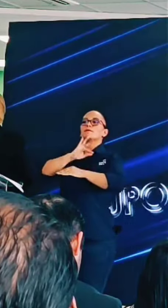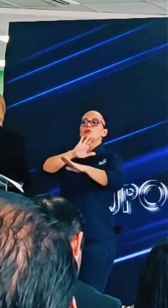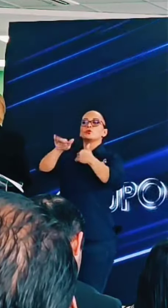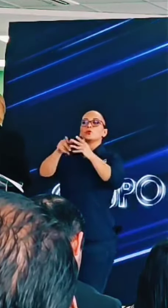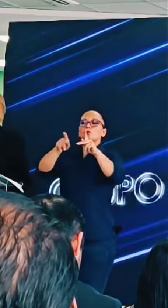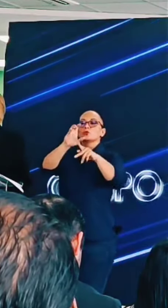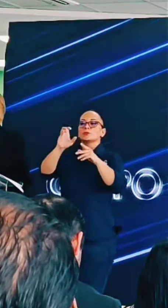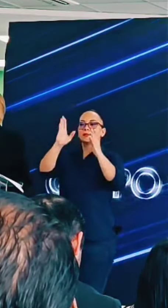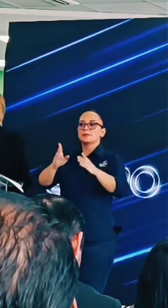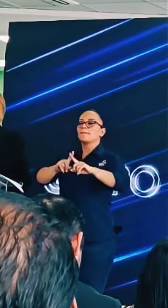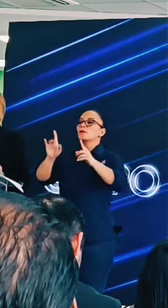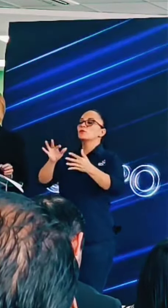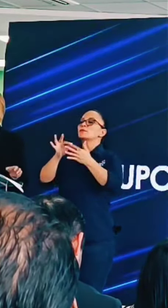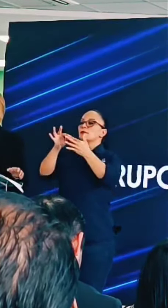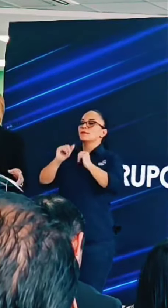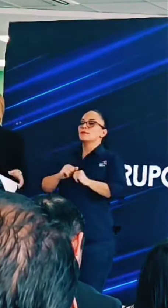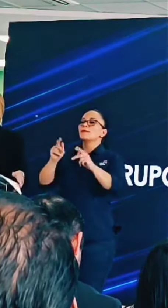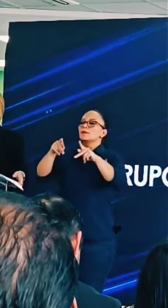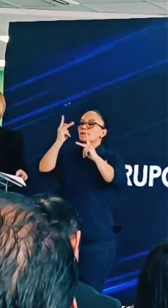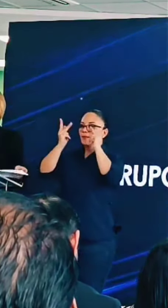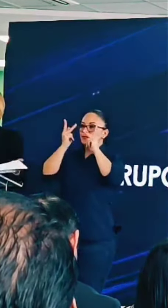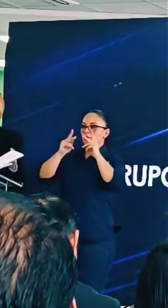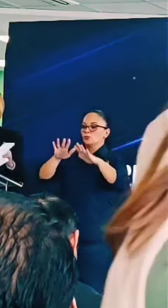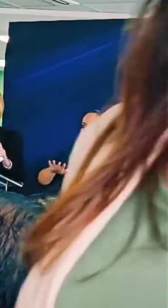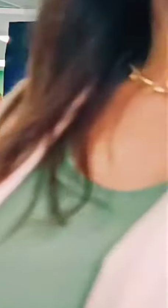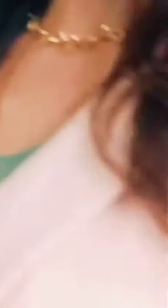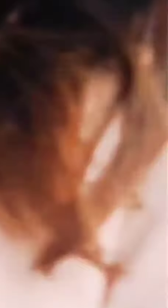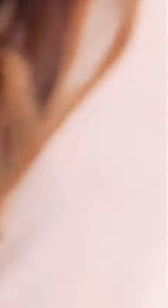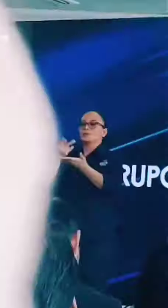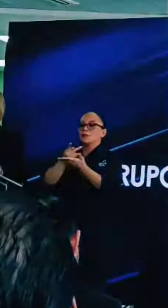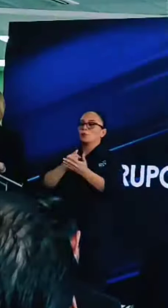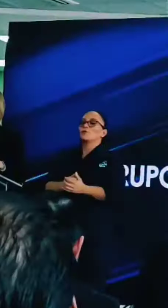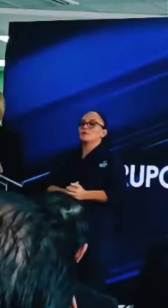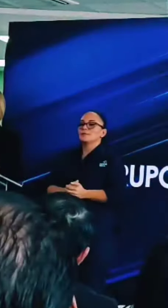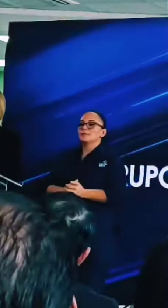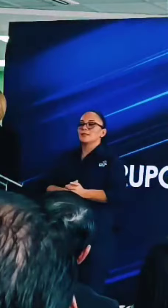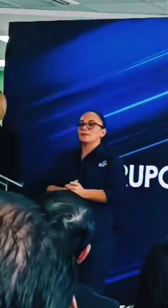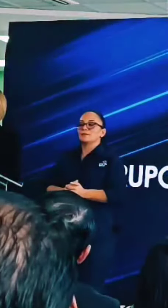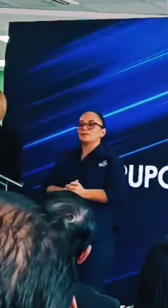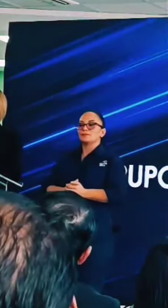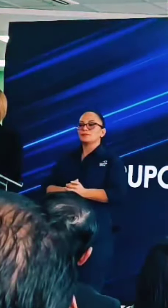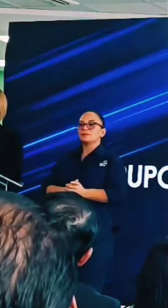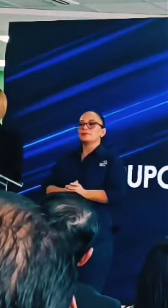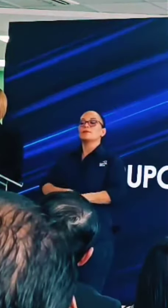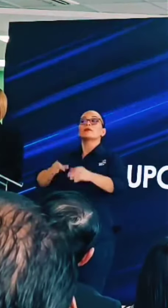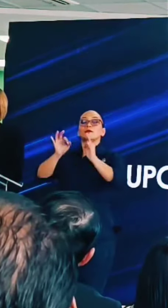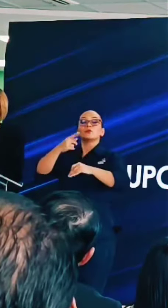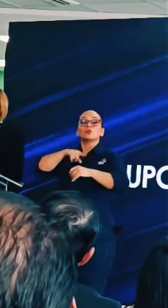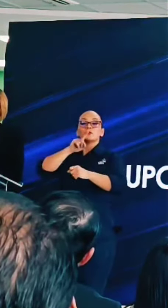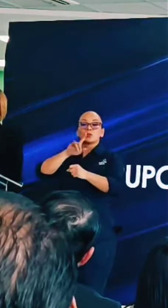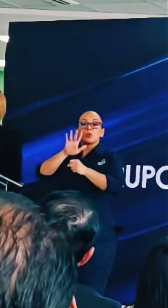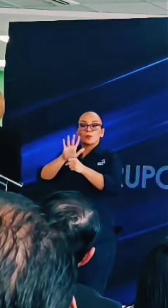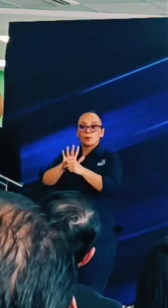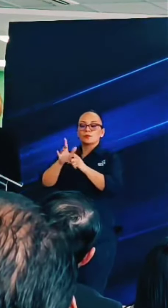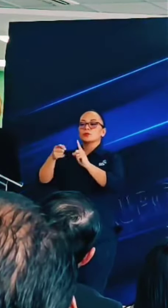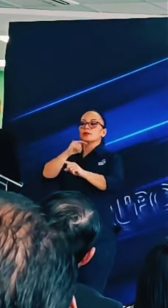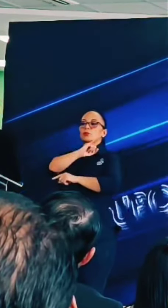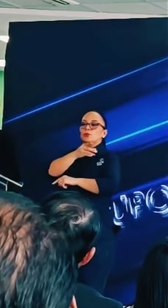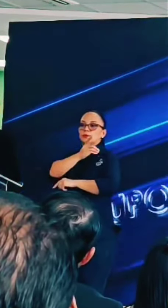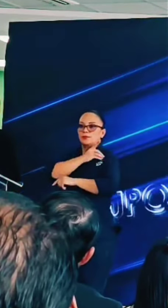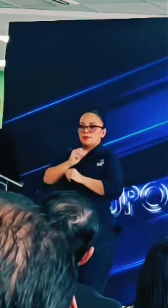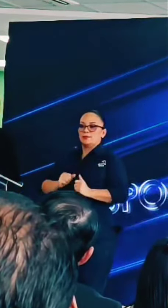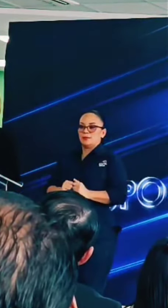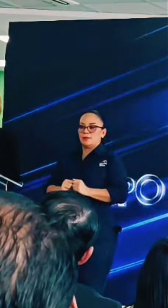costavicenses, pero sobre todo para los vecinos de esta hermosa provincia. Quiero ratificar nuestro compromiso desde la Junta